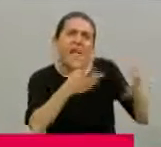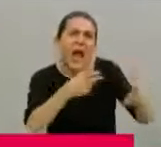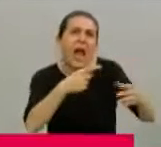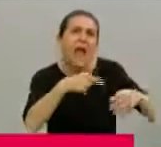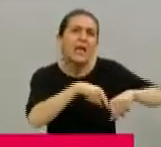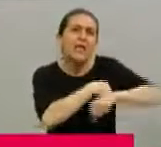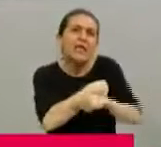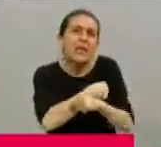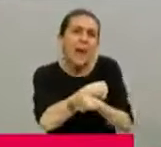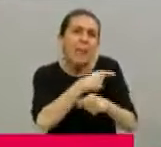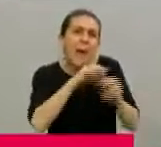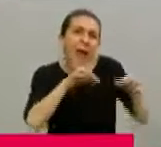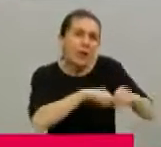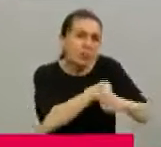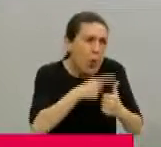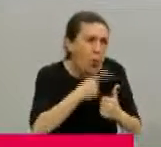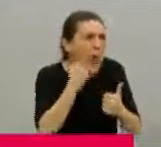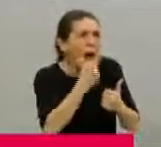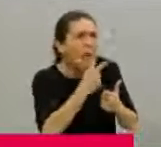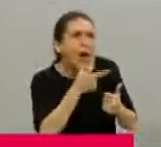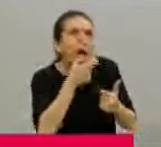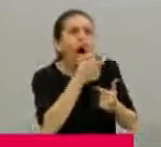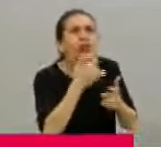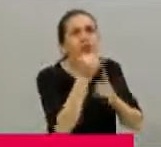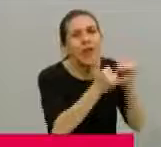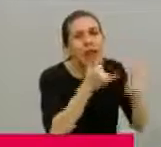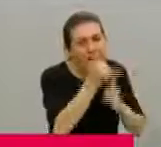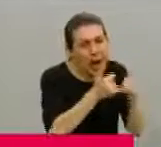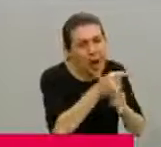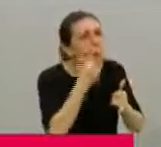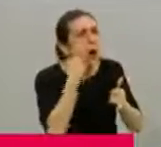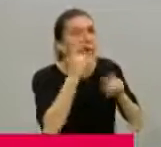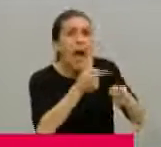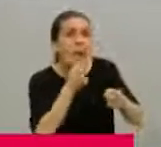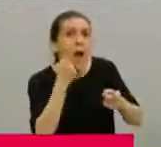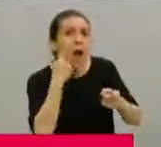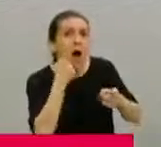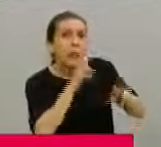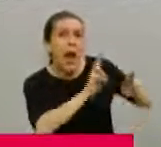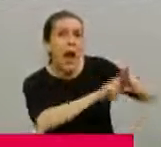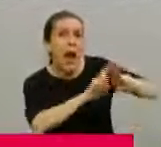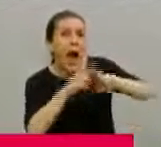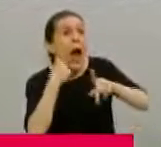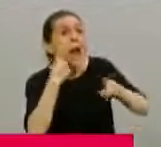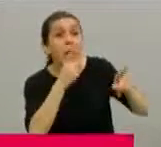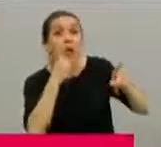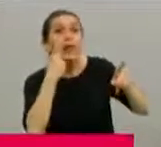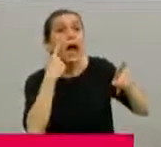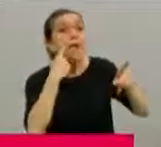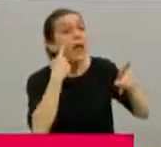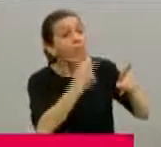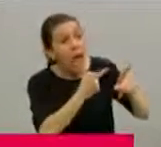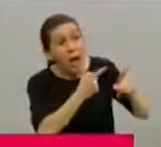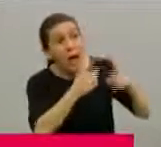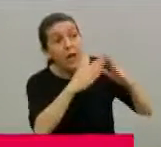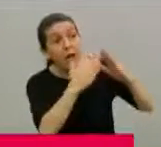temperatura, para poder dar algún consejo, y además controlar que el aislamiento se esté produciendo.